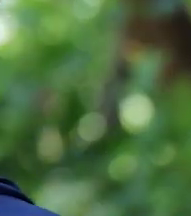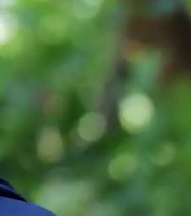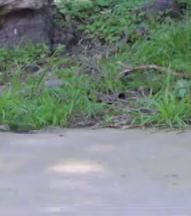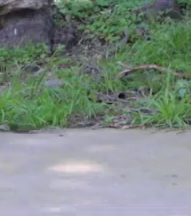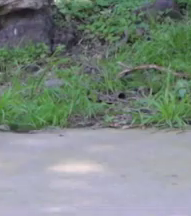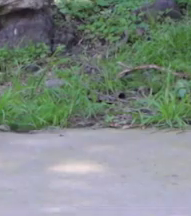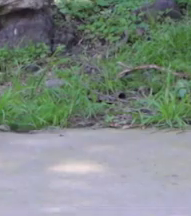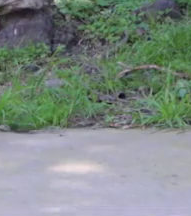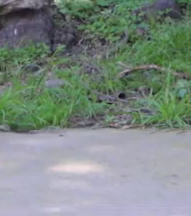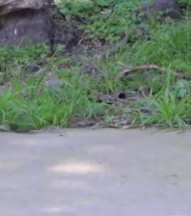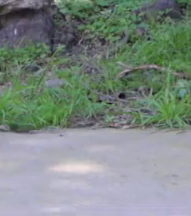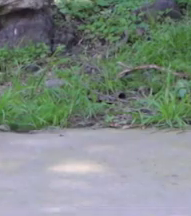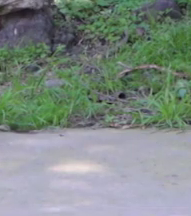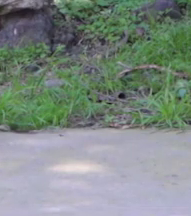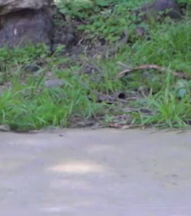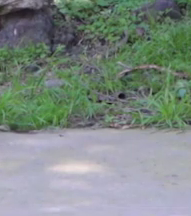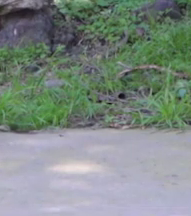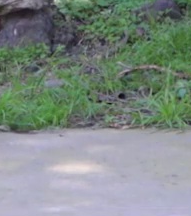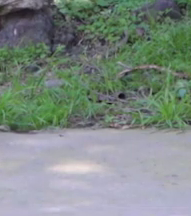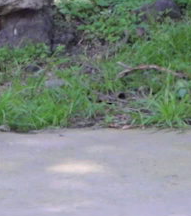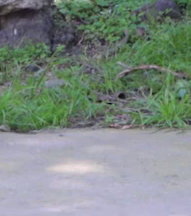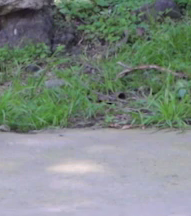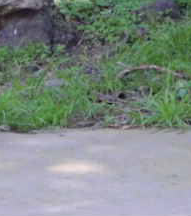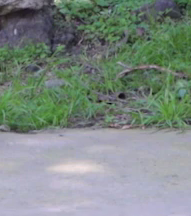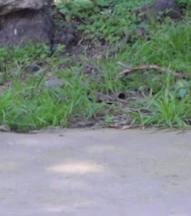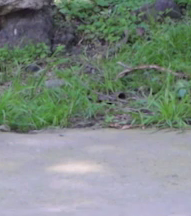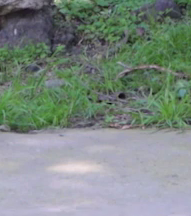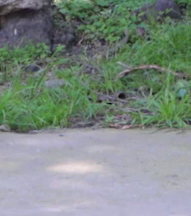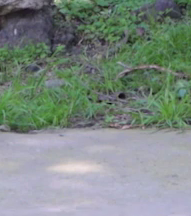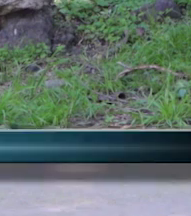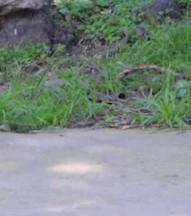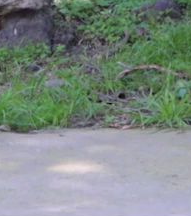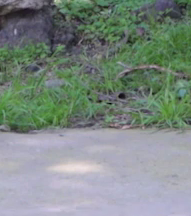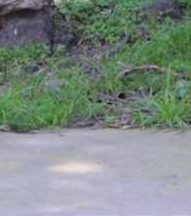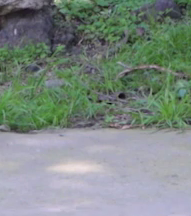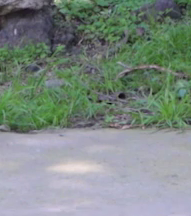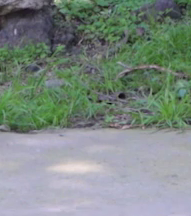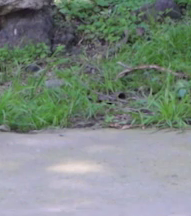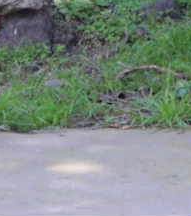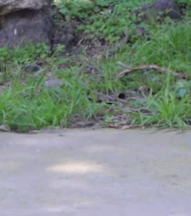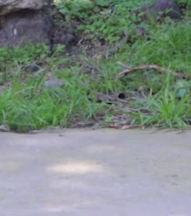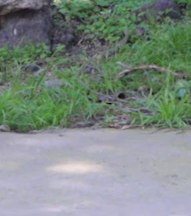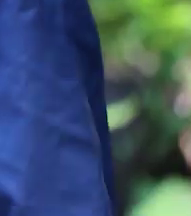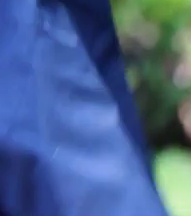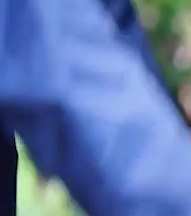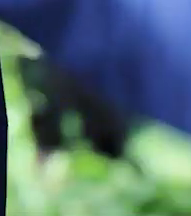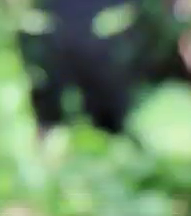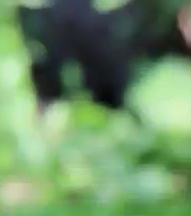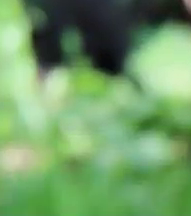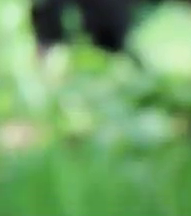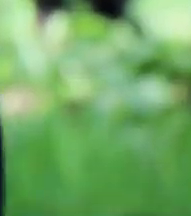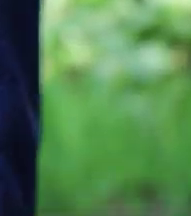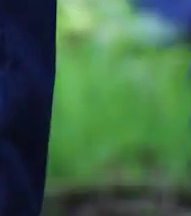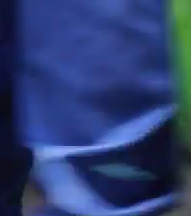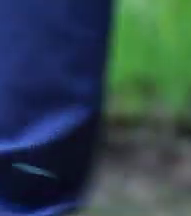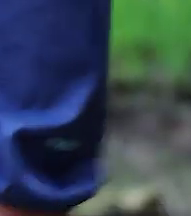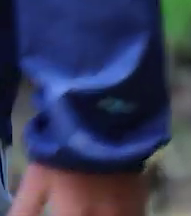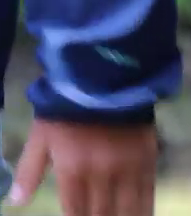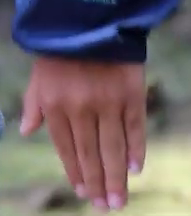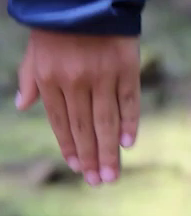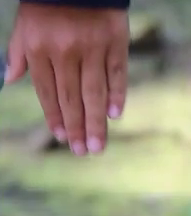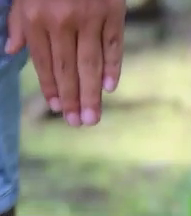Las puntas hacia adentro. Las Nuevamente las ponemos en posición. Las puntas hacia adentro de los pies.